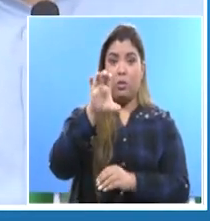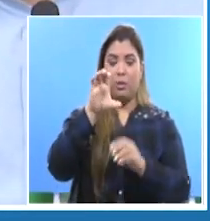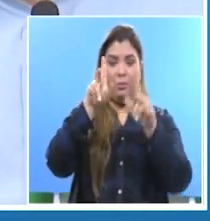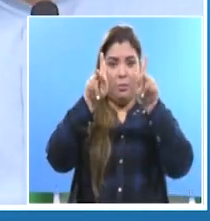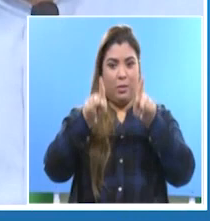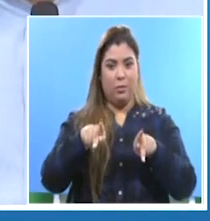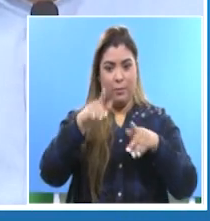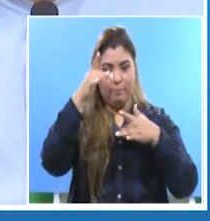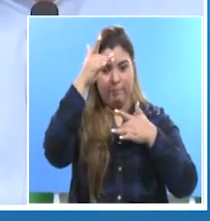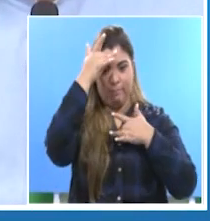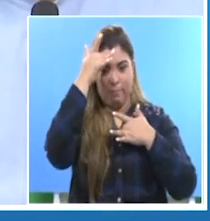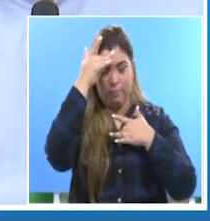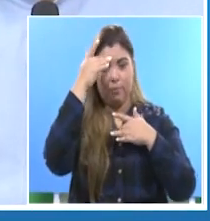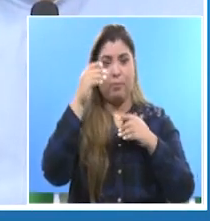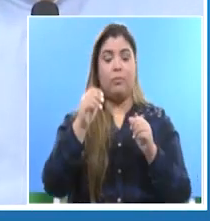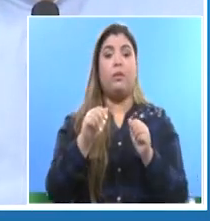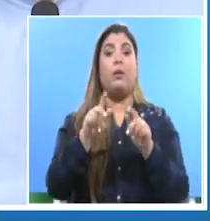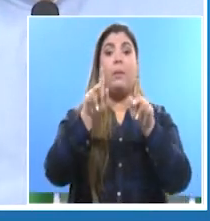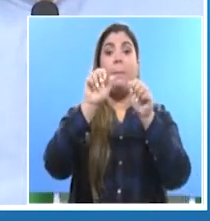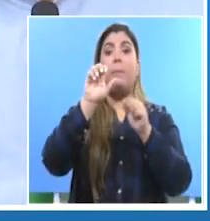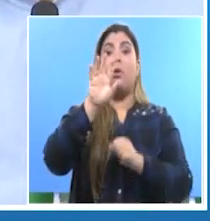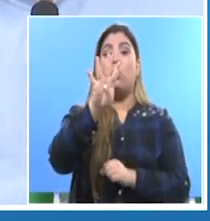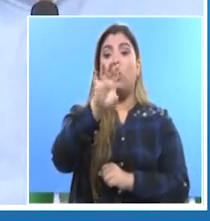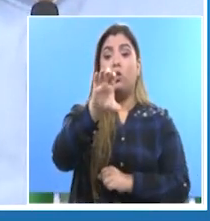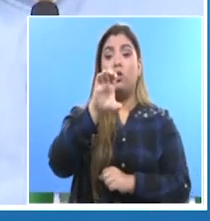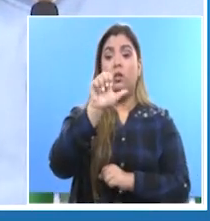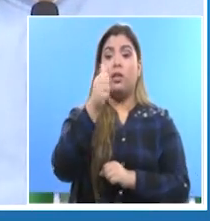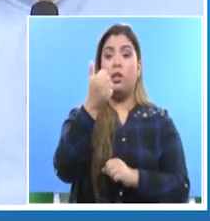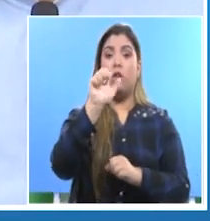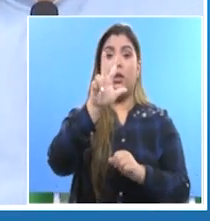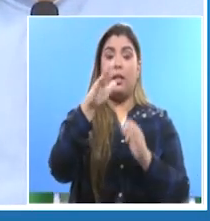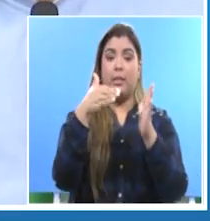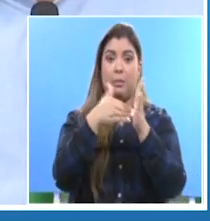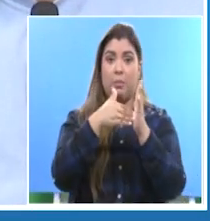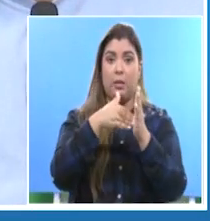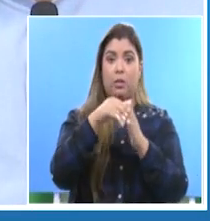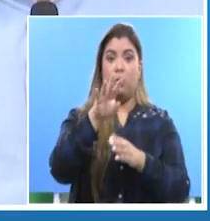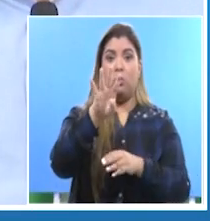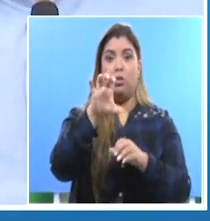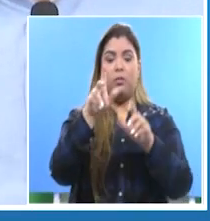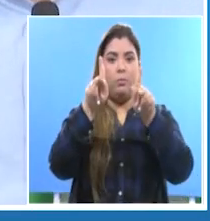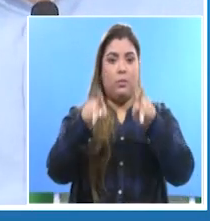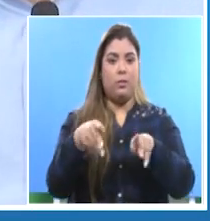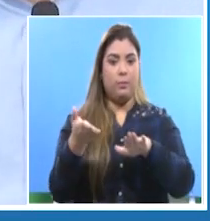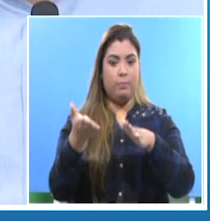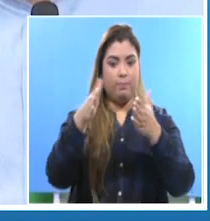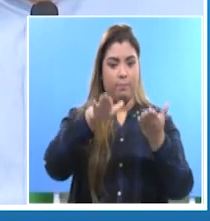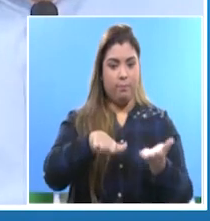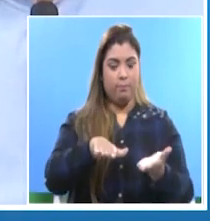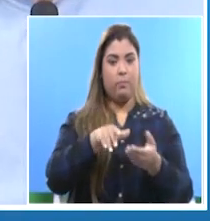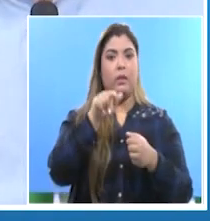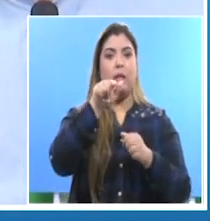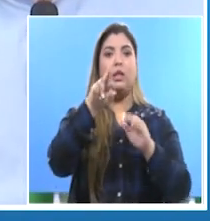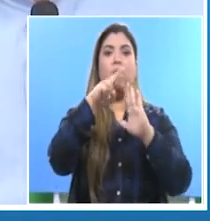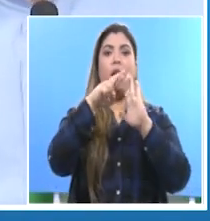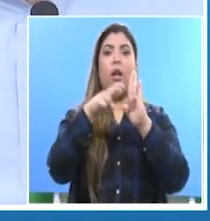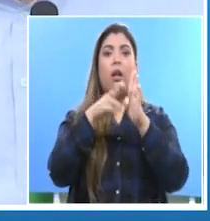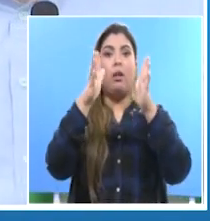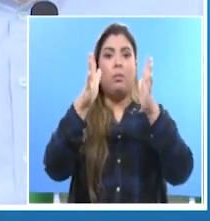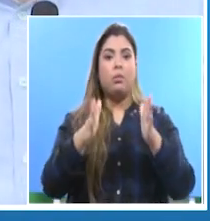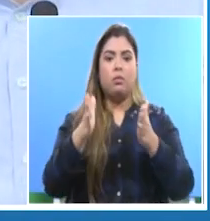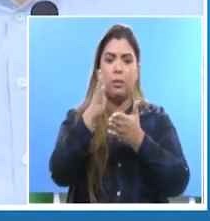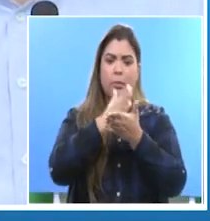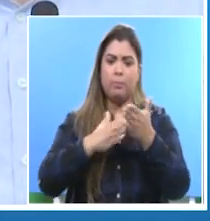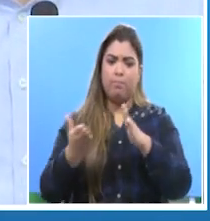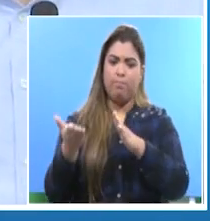con 413.058 fallecimientos. Esto representa una tasa de letalidad del